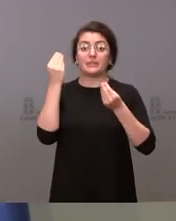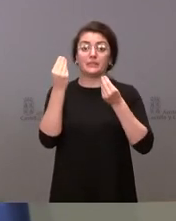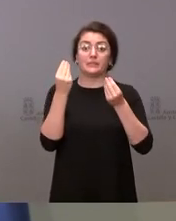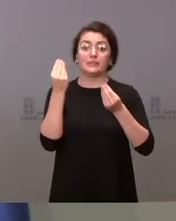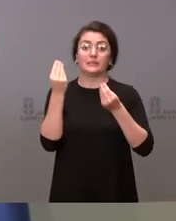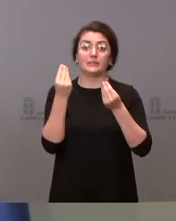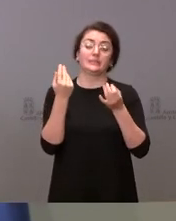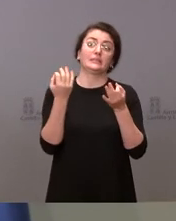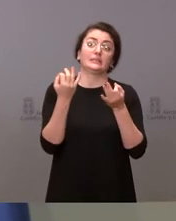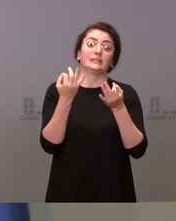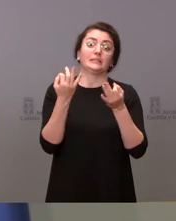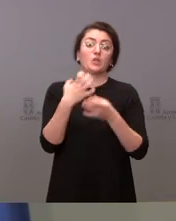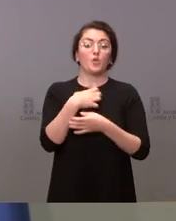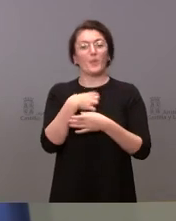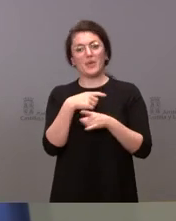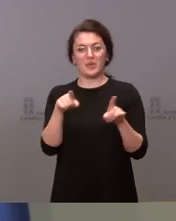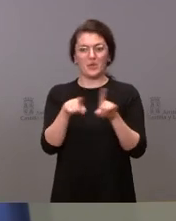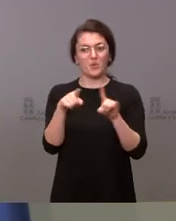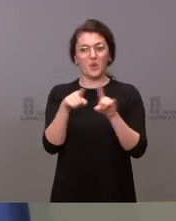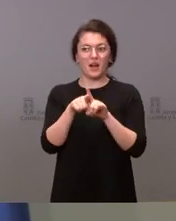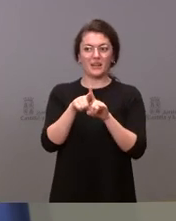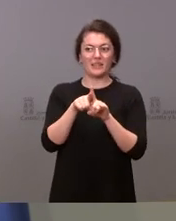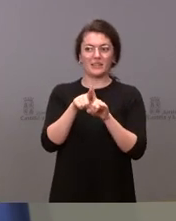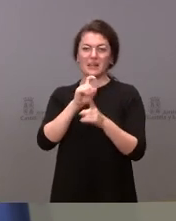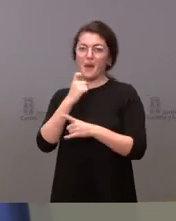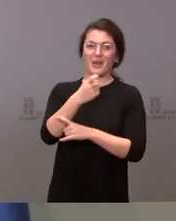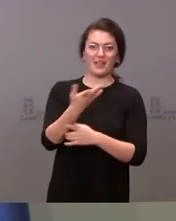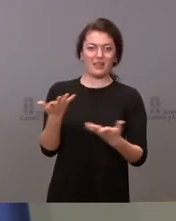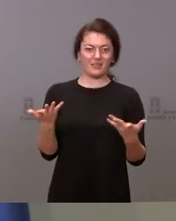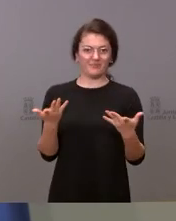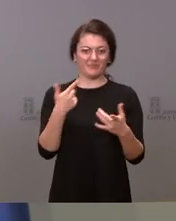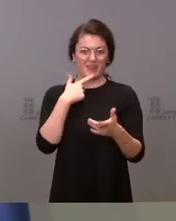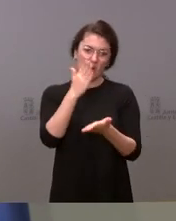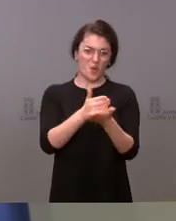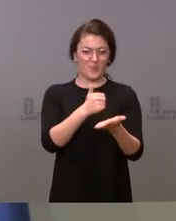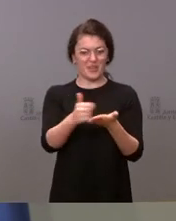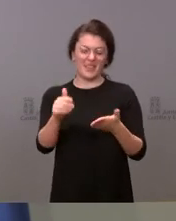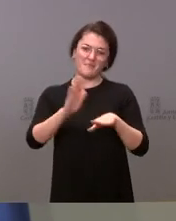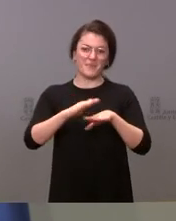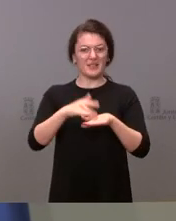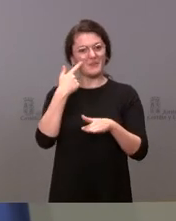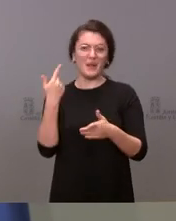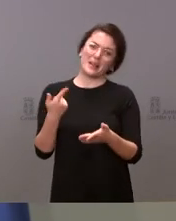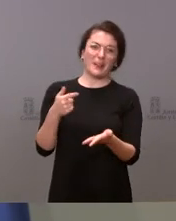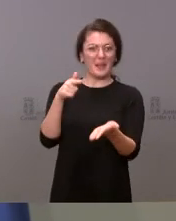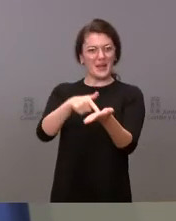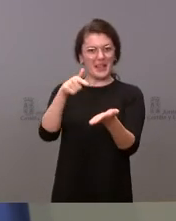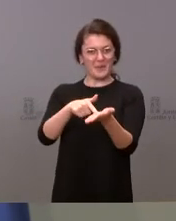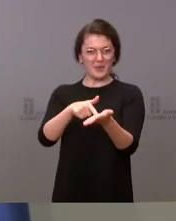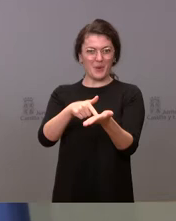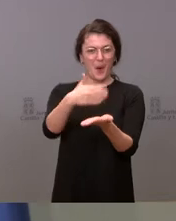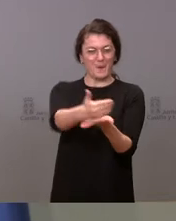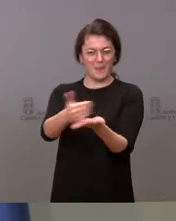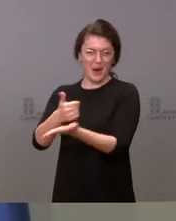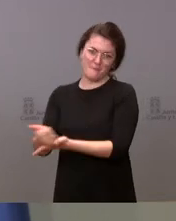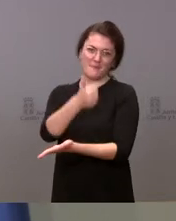amenazar las comunidades con un incremento de la presión fiscal si piden un sistema de